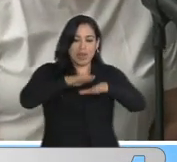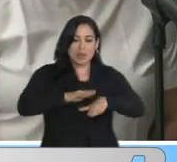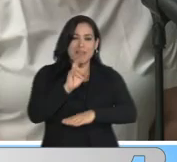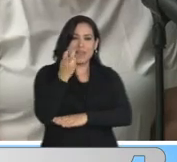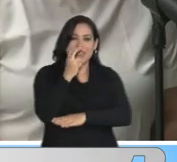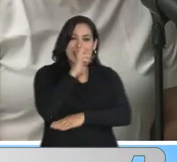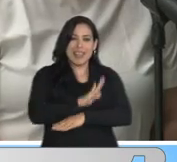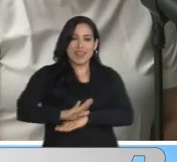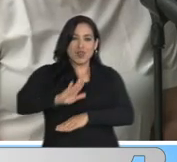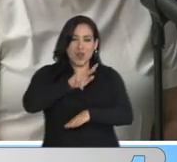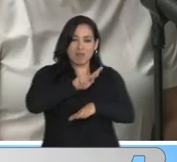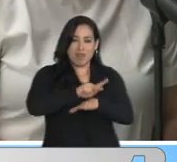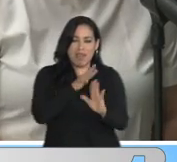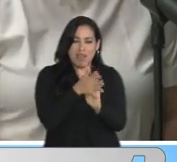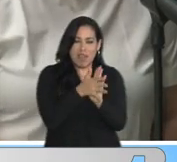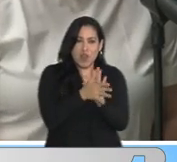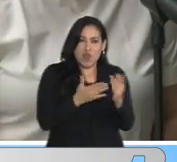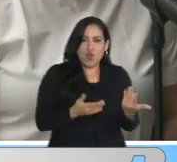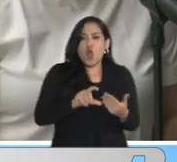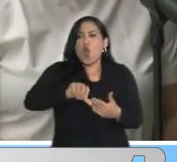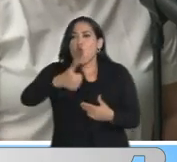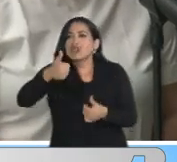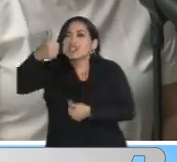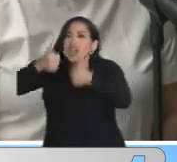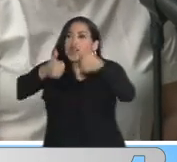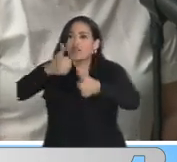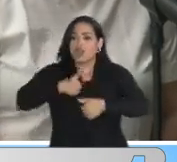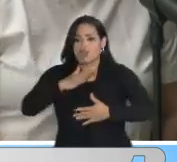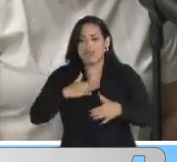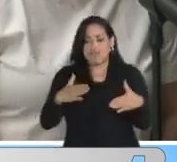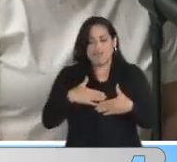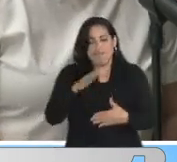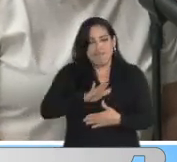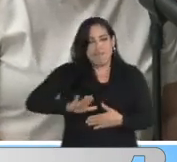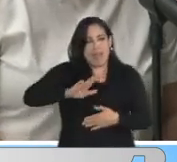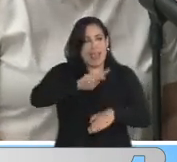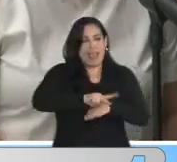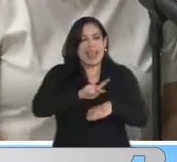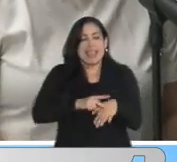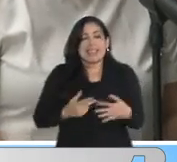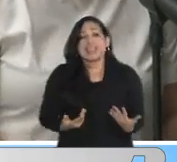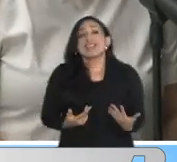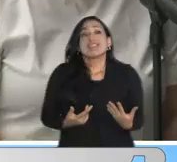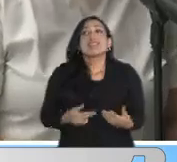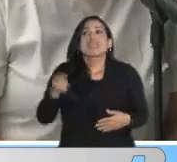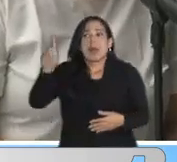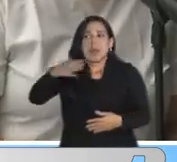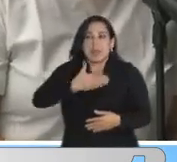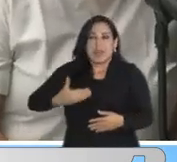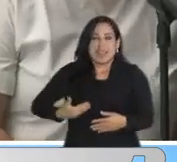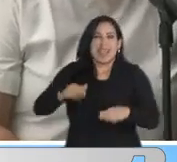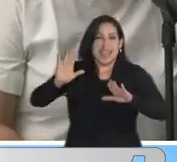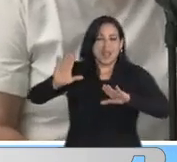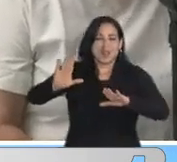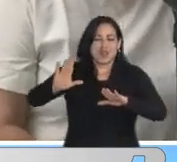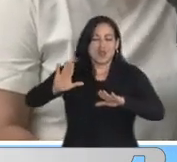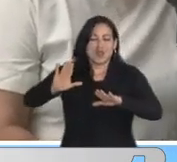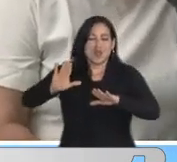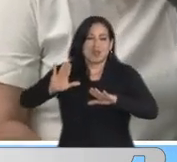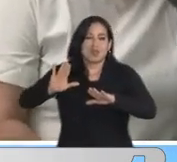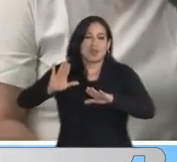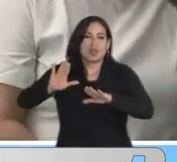la Fiscal General del Estado y de otras autoridades de mi país, especificamente también el Presidente de la República,